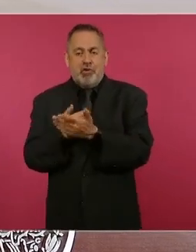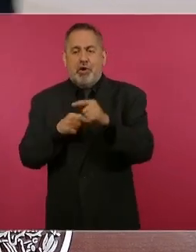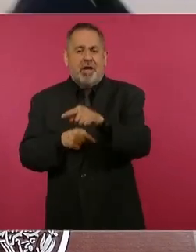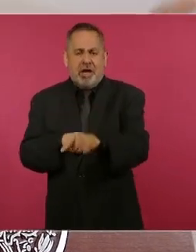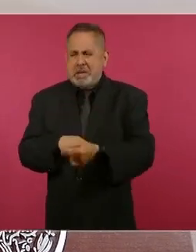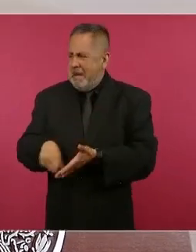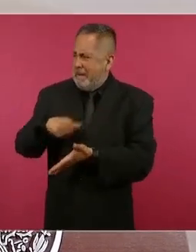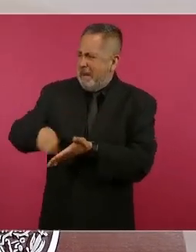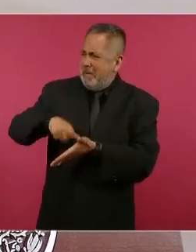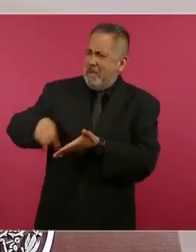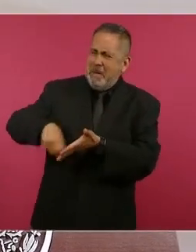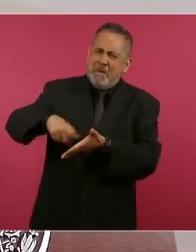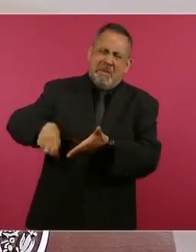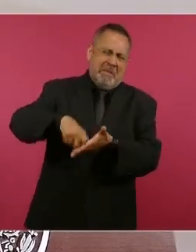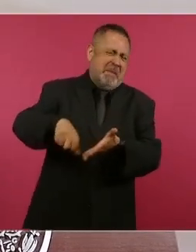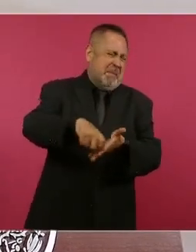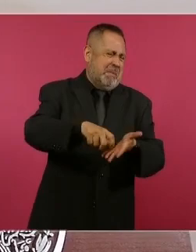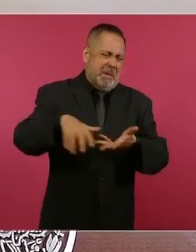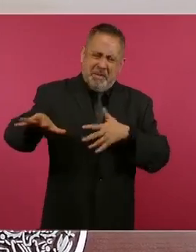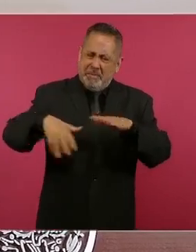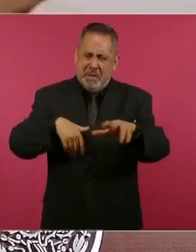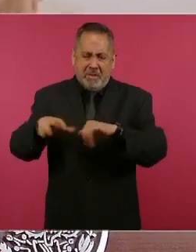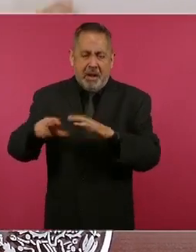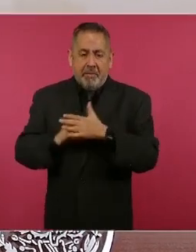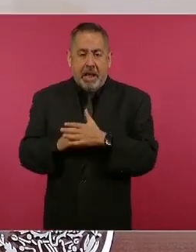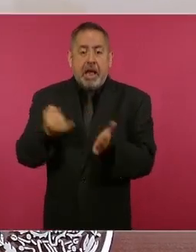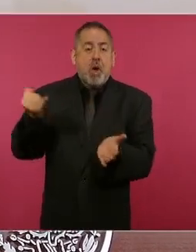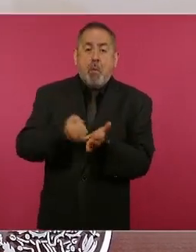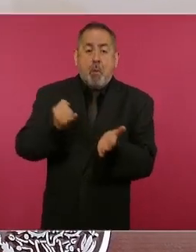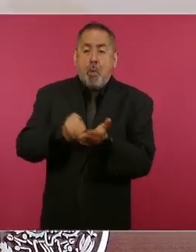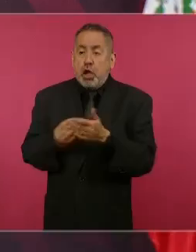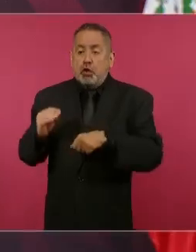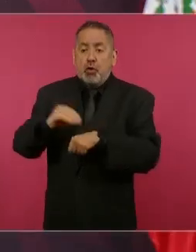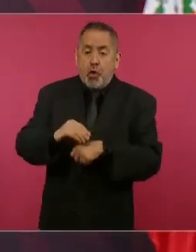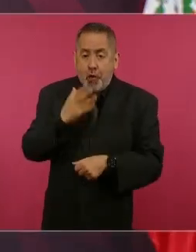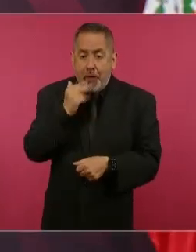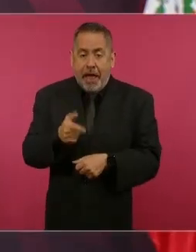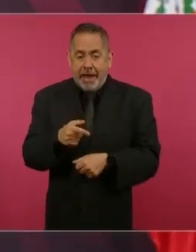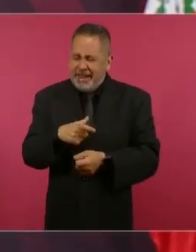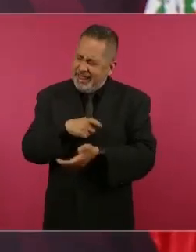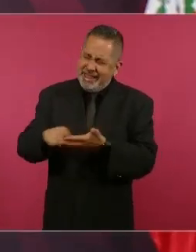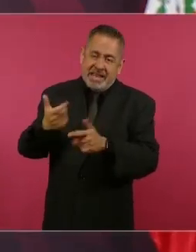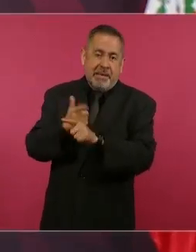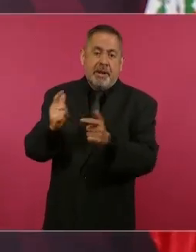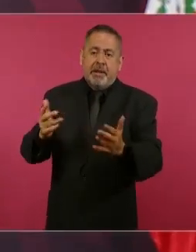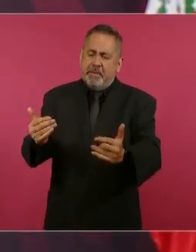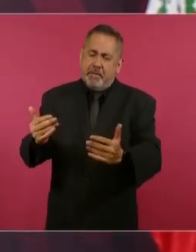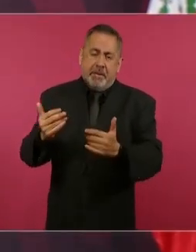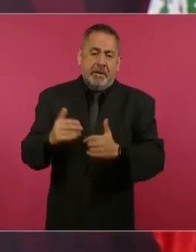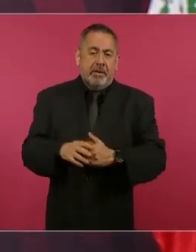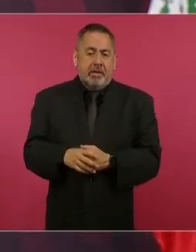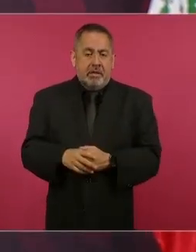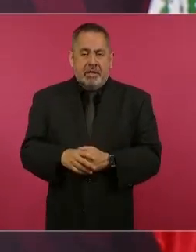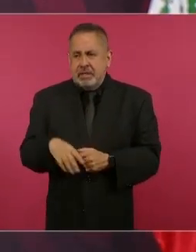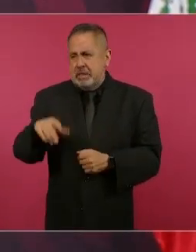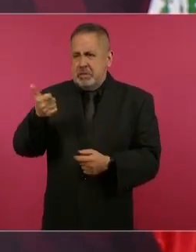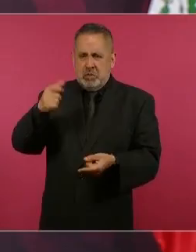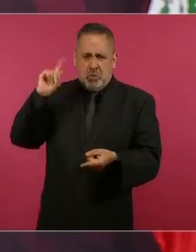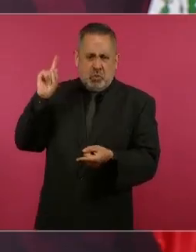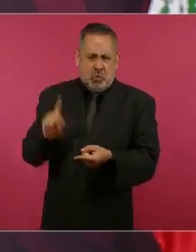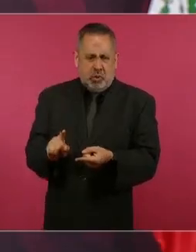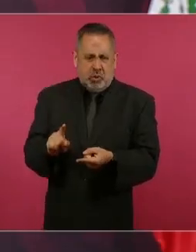todo a precio